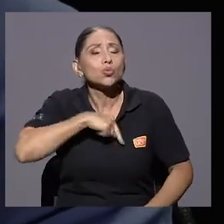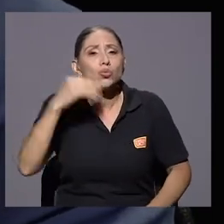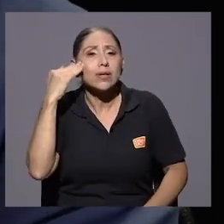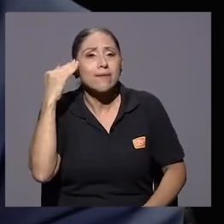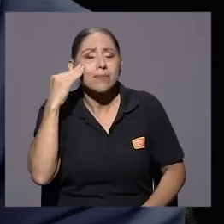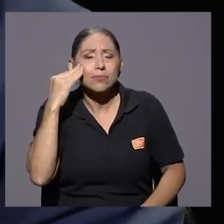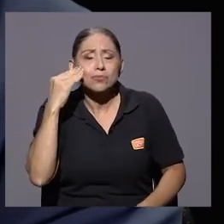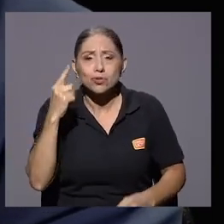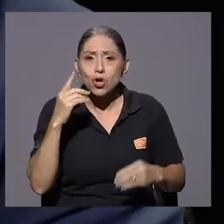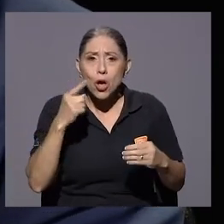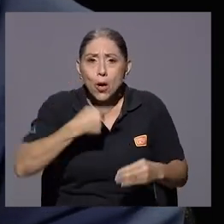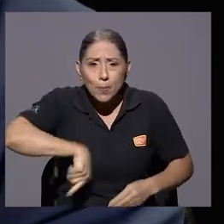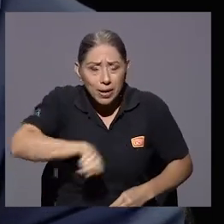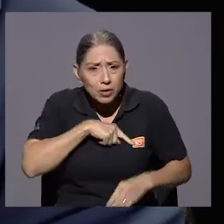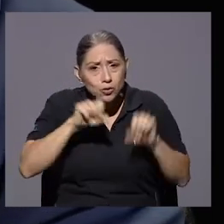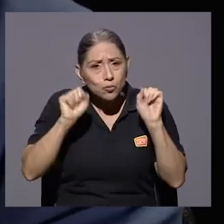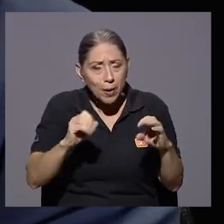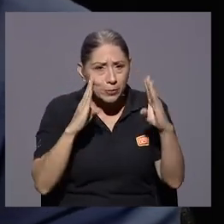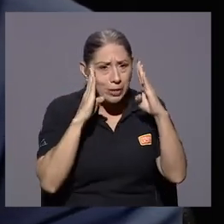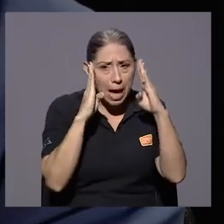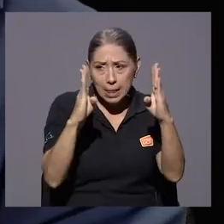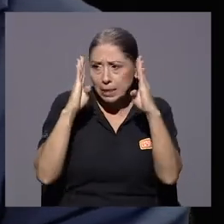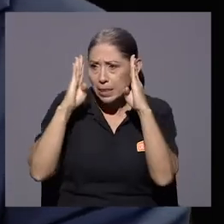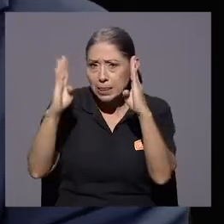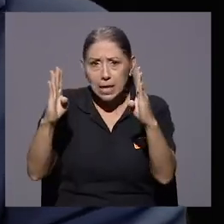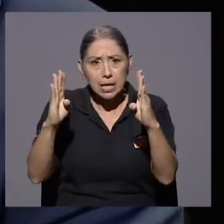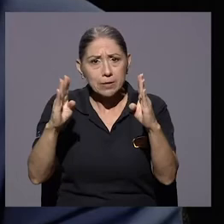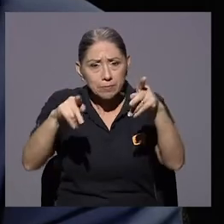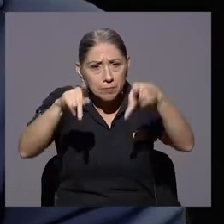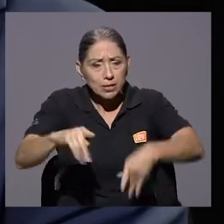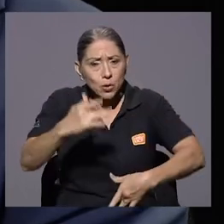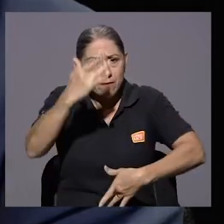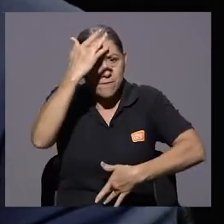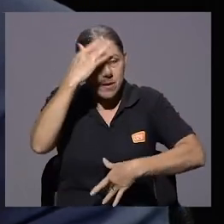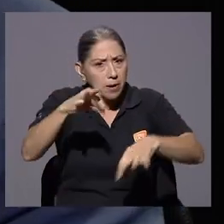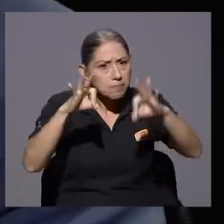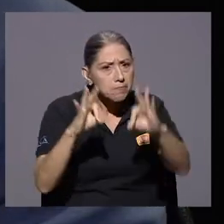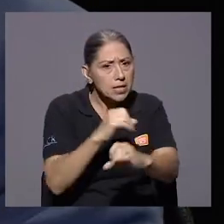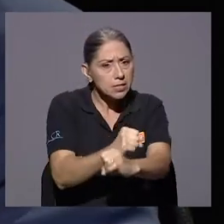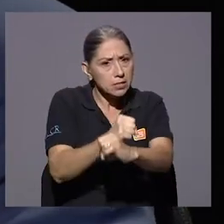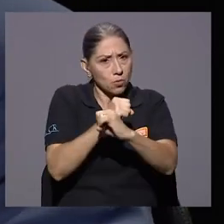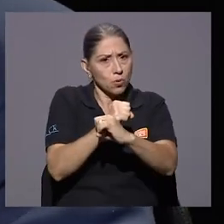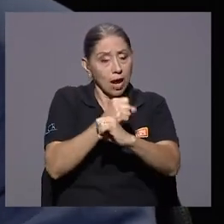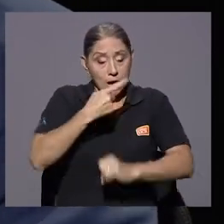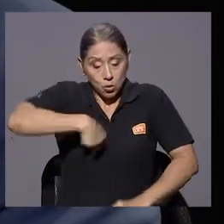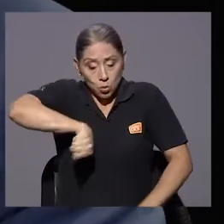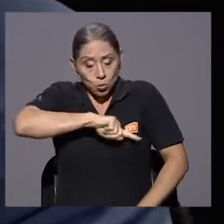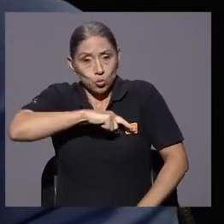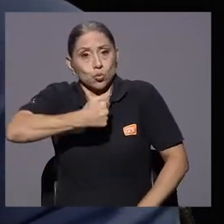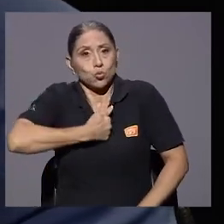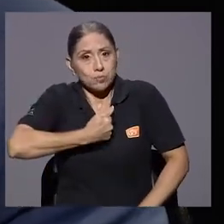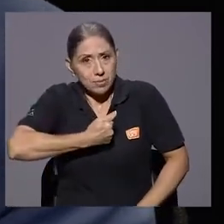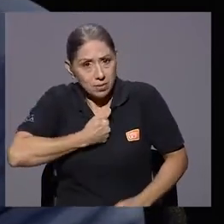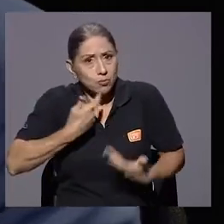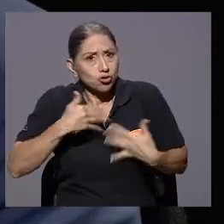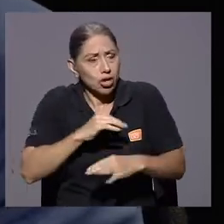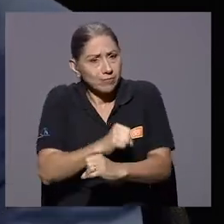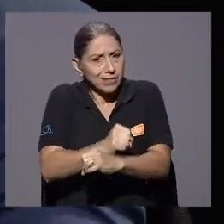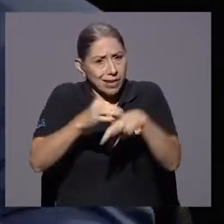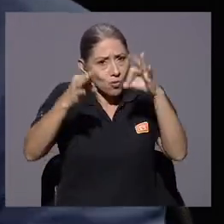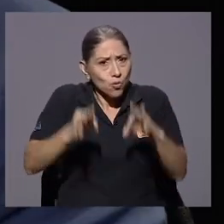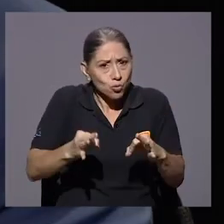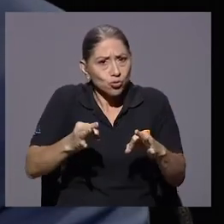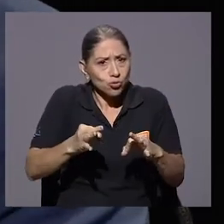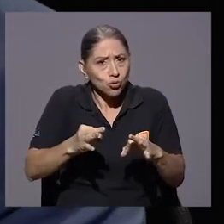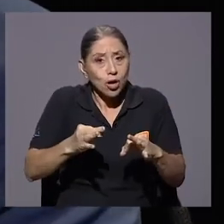para dar esa atención segura para el paciente, para nosotros, al ámbito interhospitalario, para la comunidad,